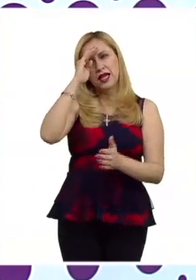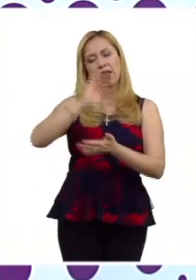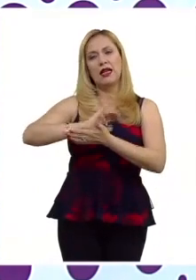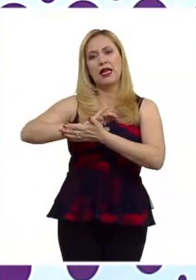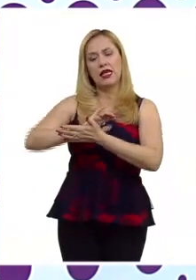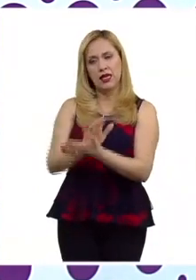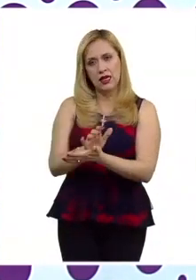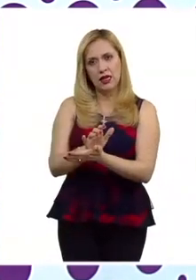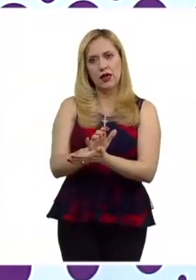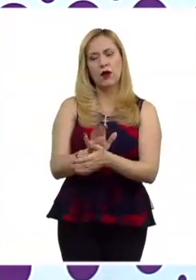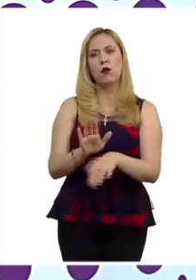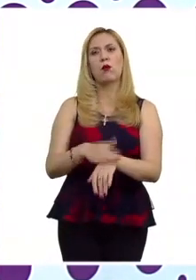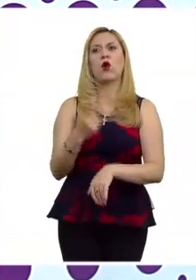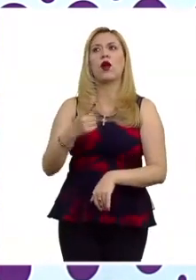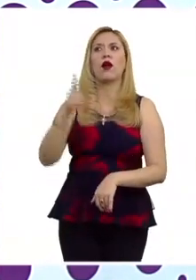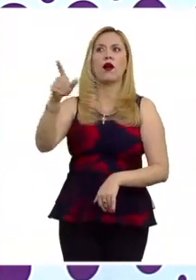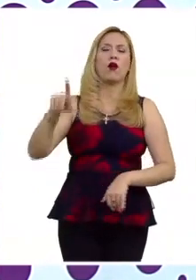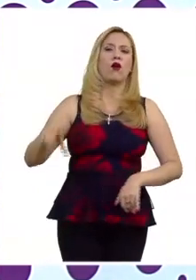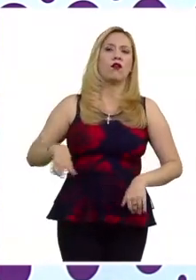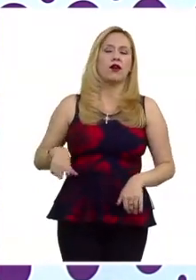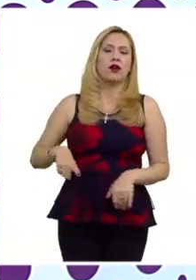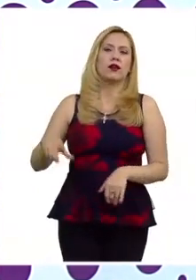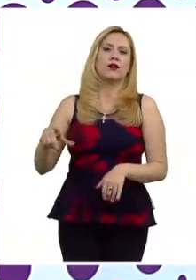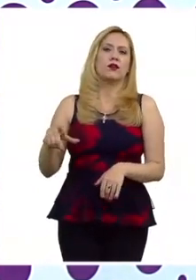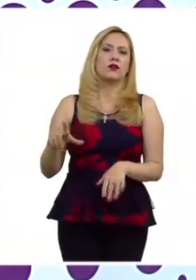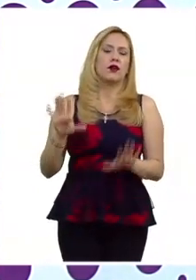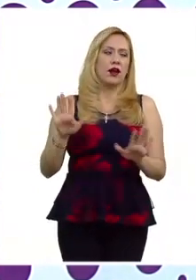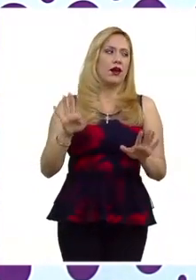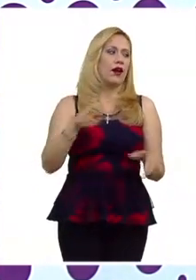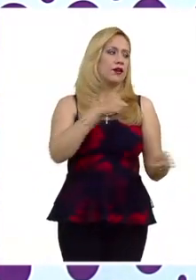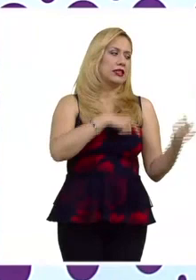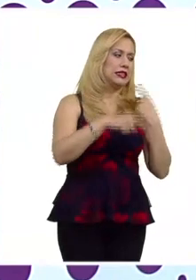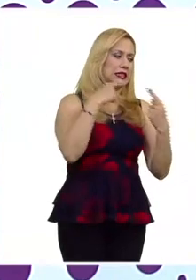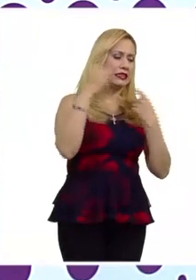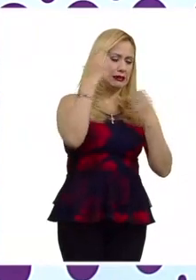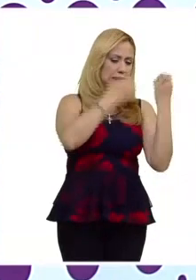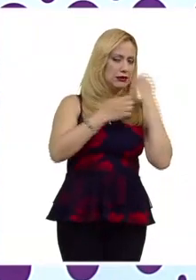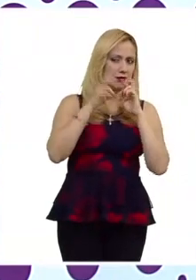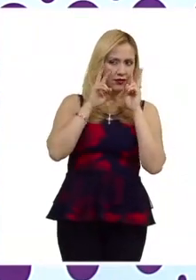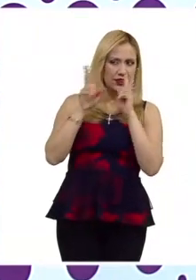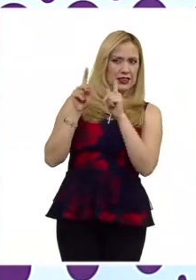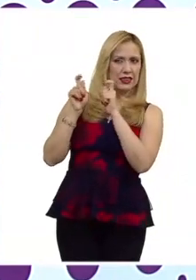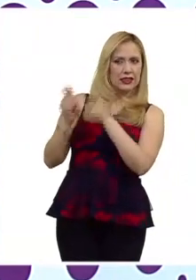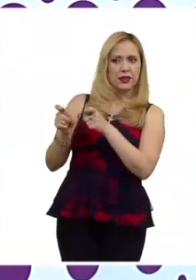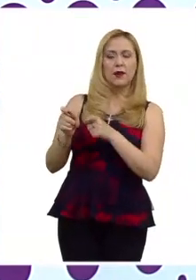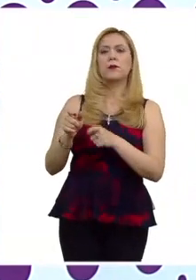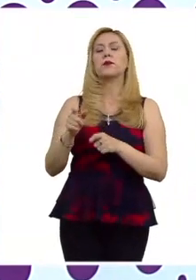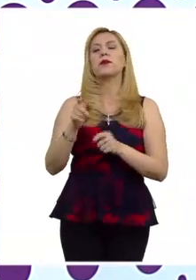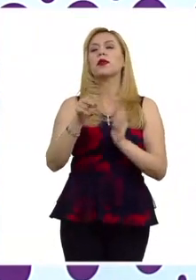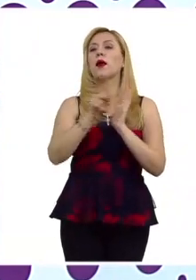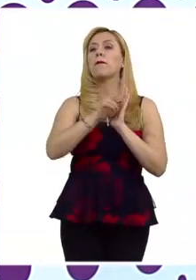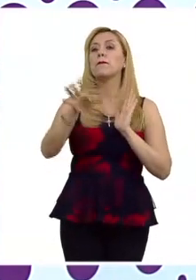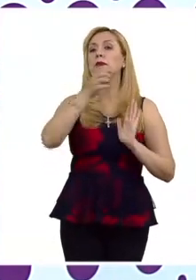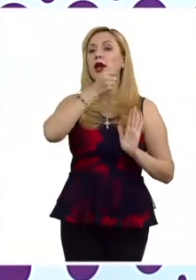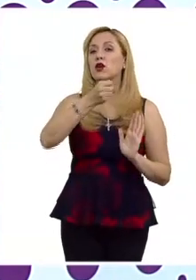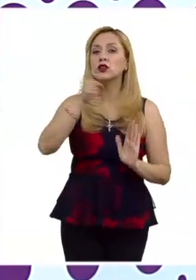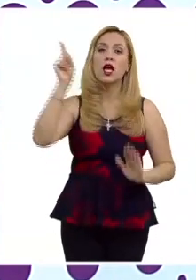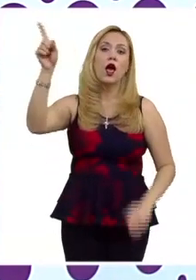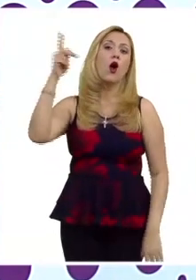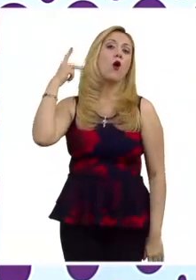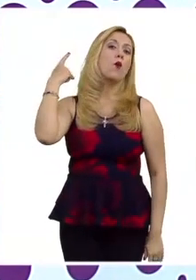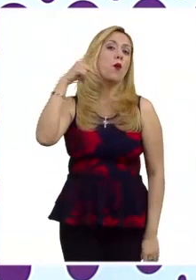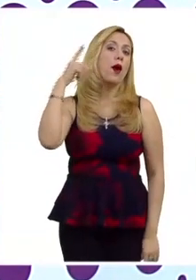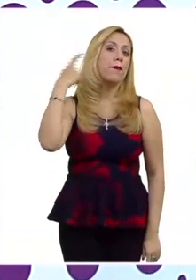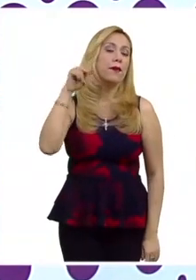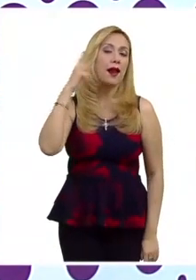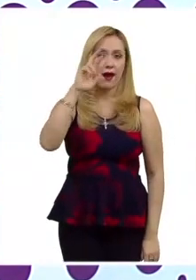tendríamos que analizarlo a profundidad, y el caso de los periodistas poblanos de